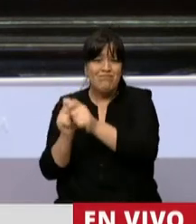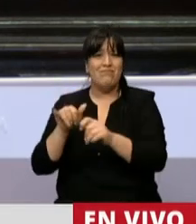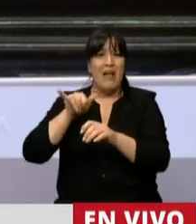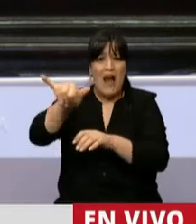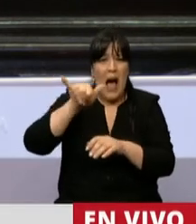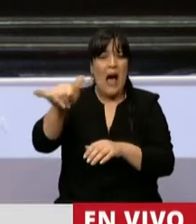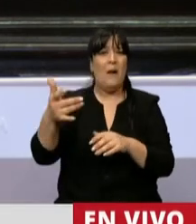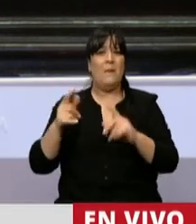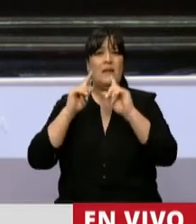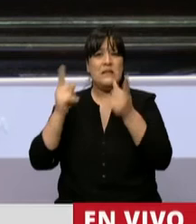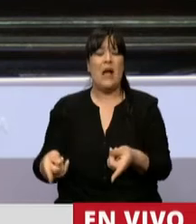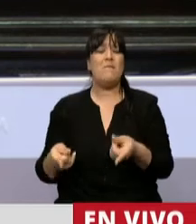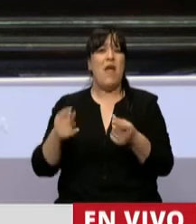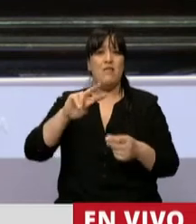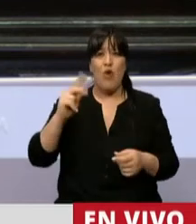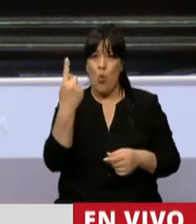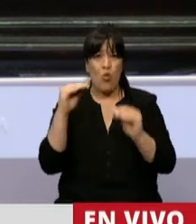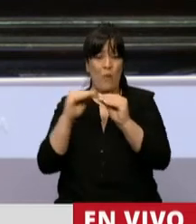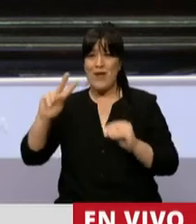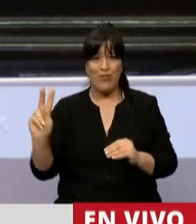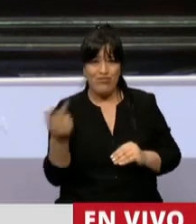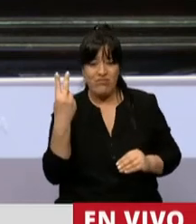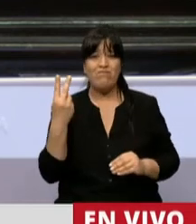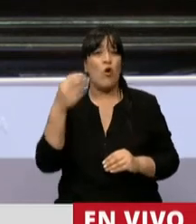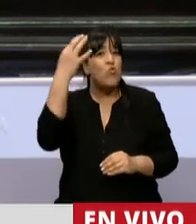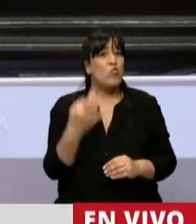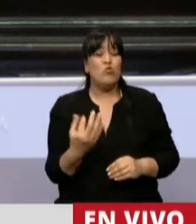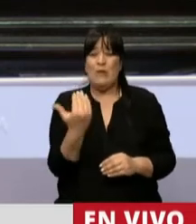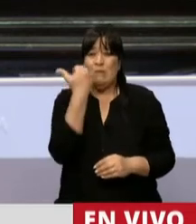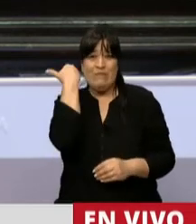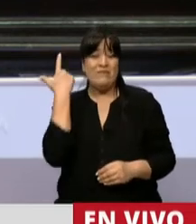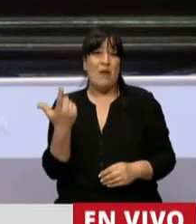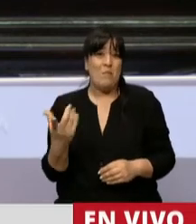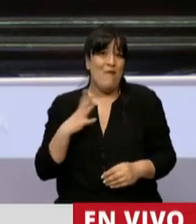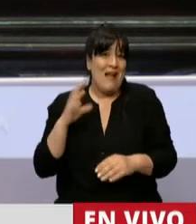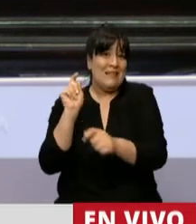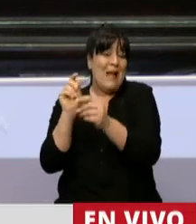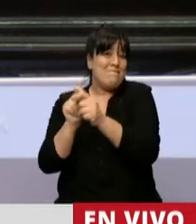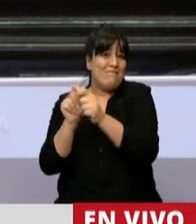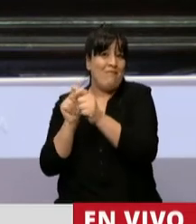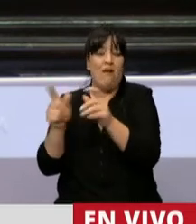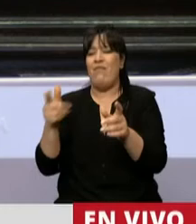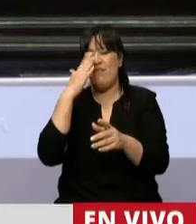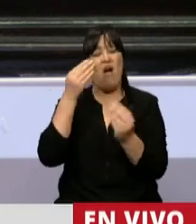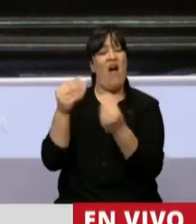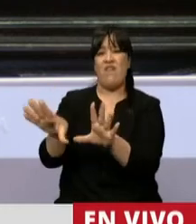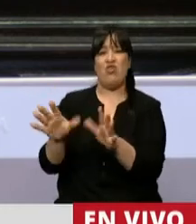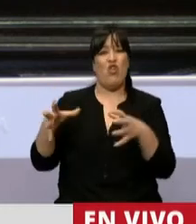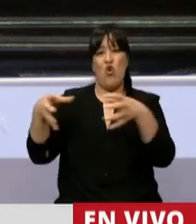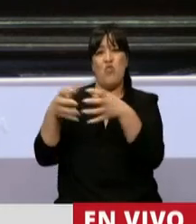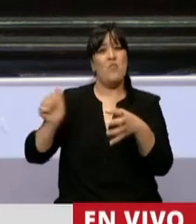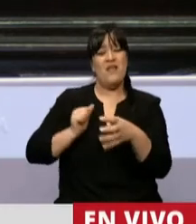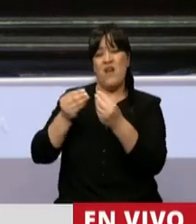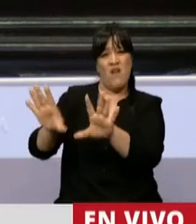y después de que falleciera un compañero, justamente por un accidente evitable, por falta de mantenimiento, abandonó la fuerza. Sin